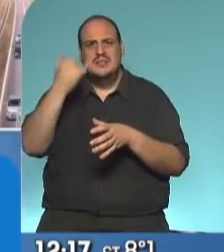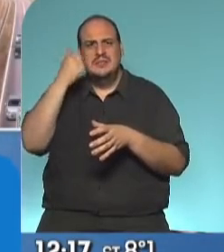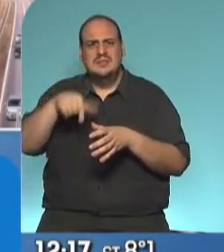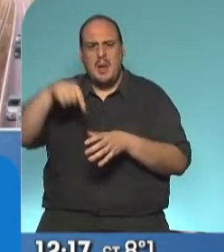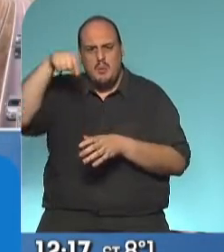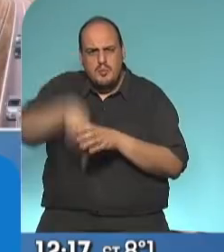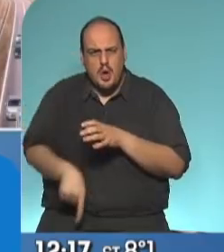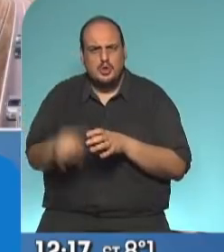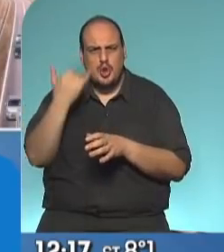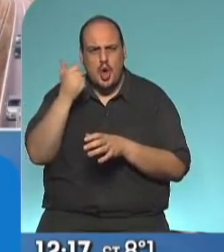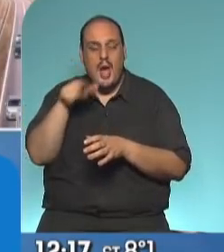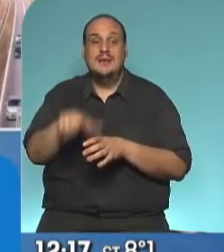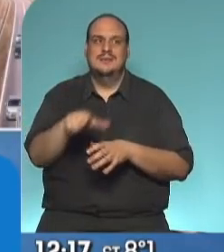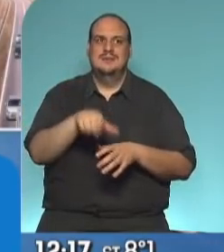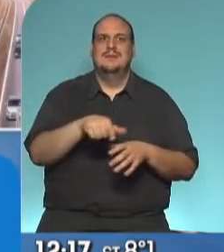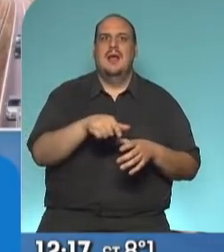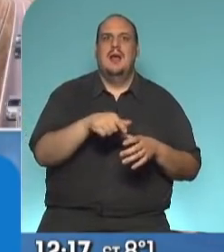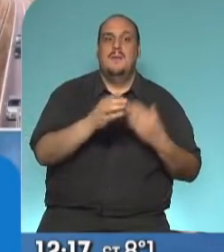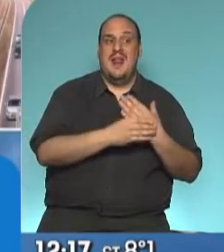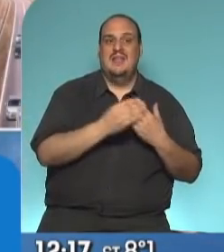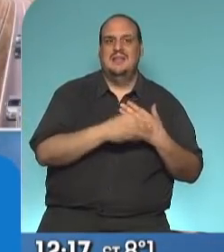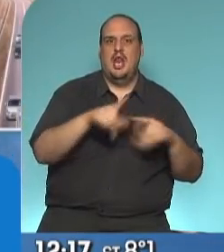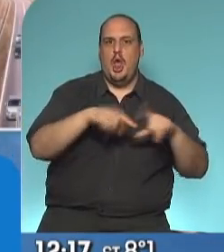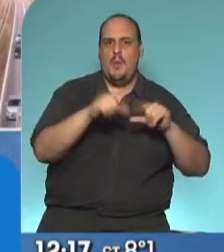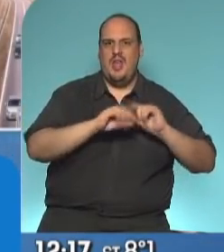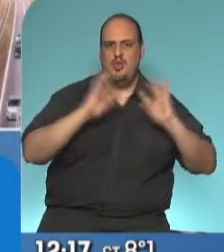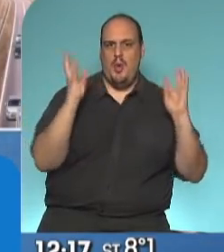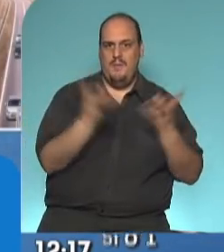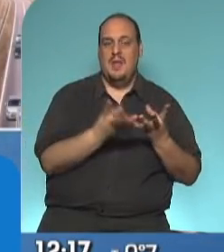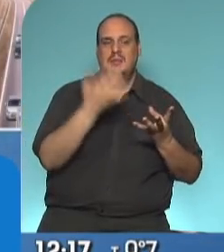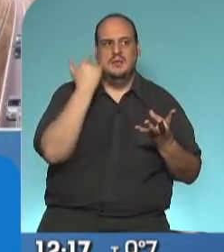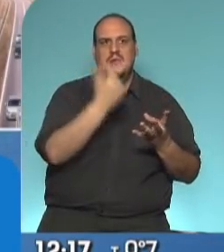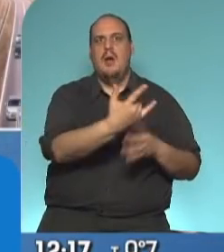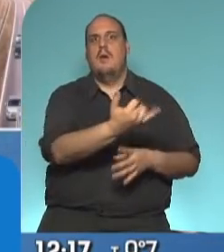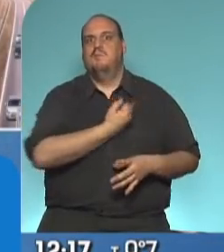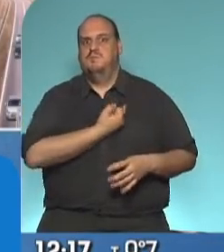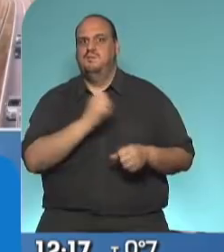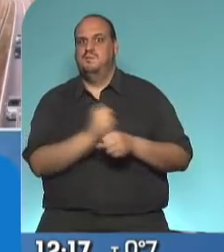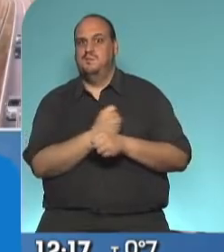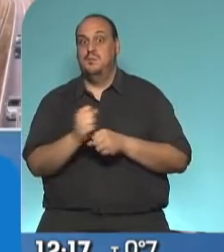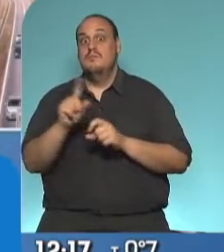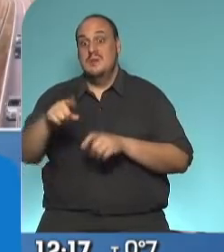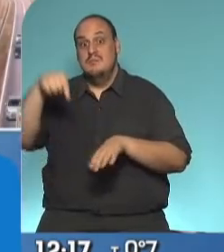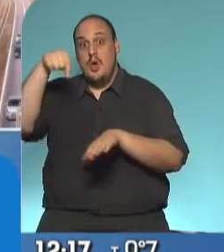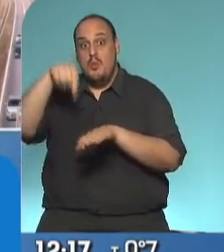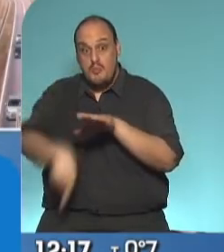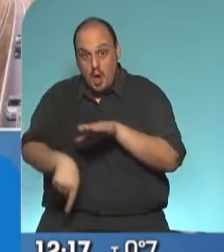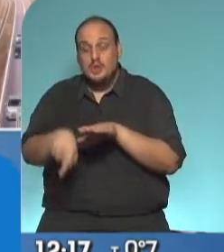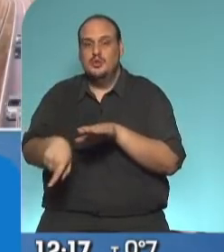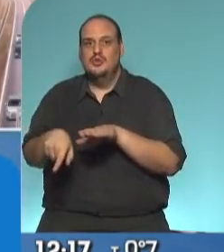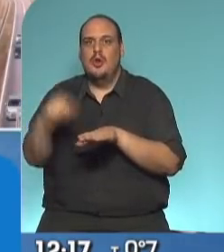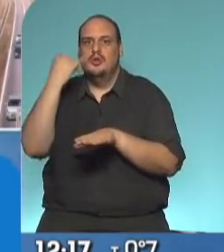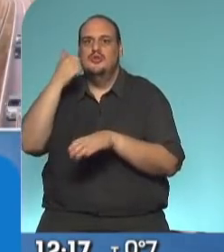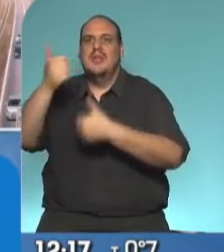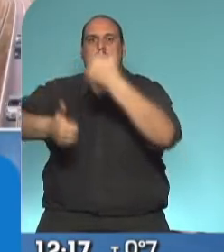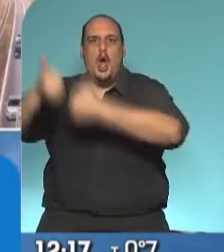acaban de confirmar de Medio Ambiente que esos pozos que les decía, Presidente, que estaban próximos a licitarse, ya fueron